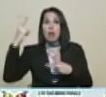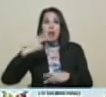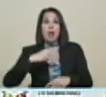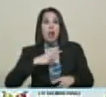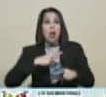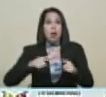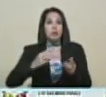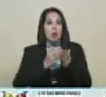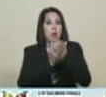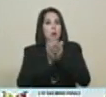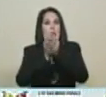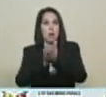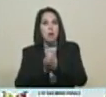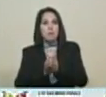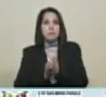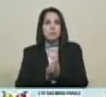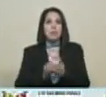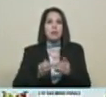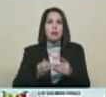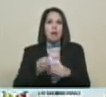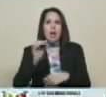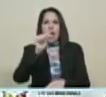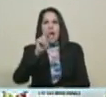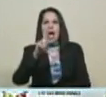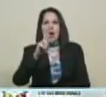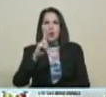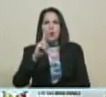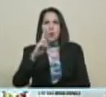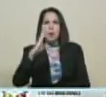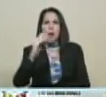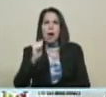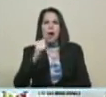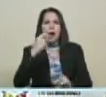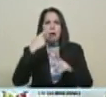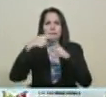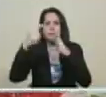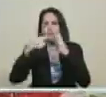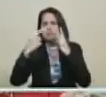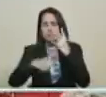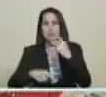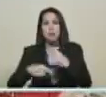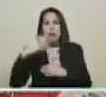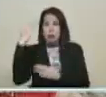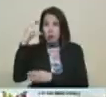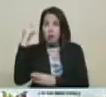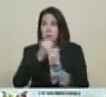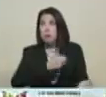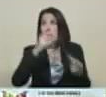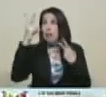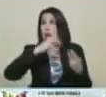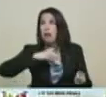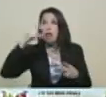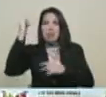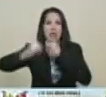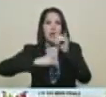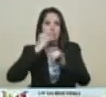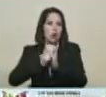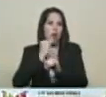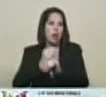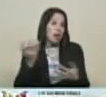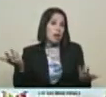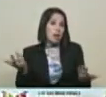Curazao, Cúcuta, Maicao. ¿O miento? Yo inclusive mandé, le pedí al